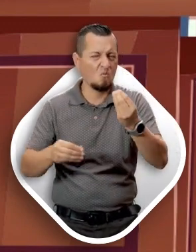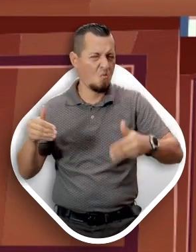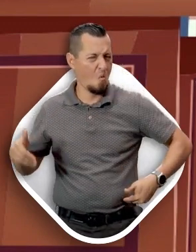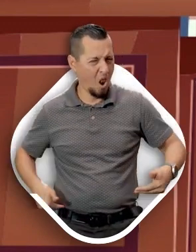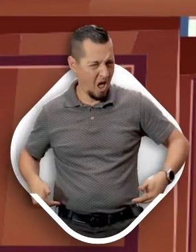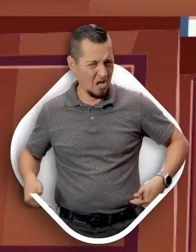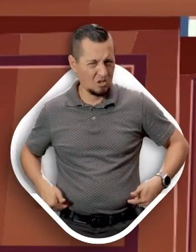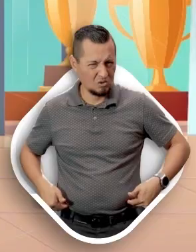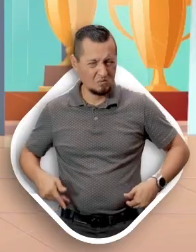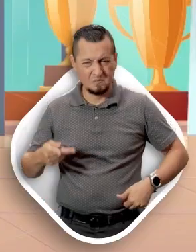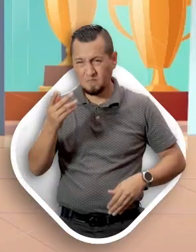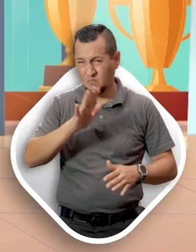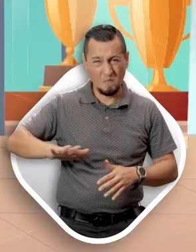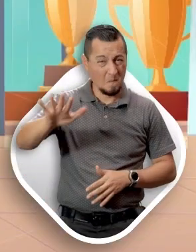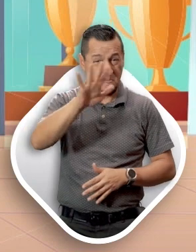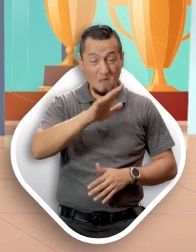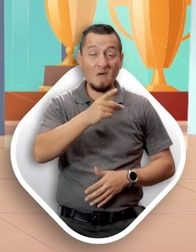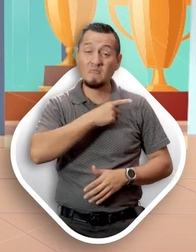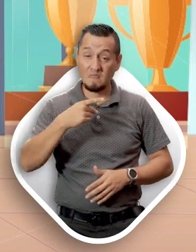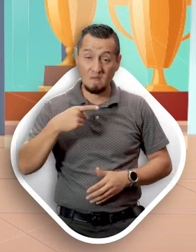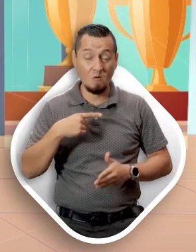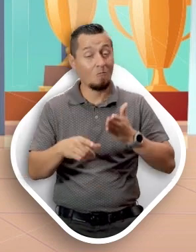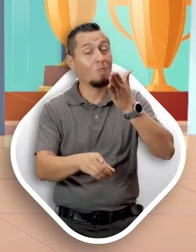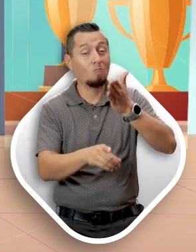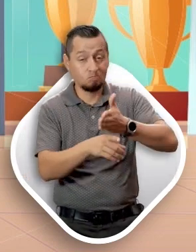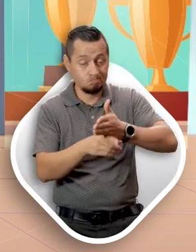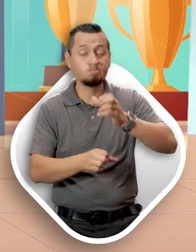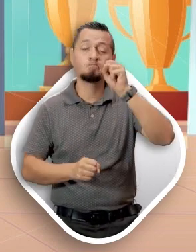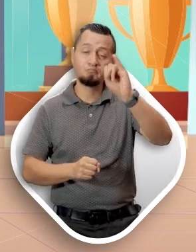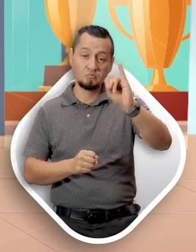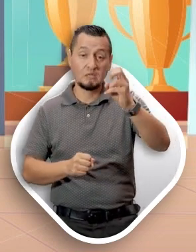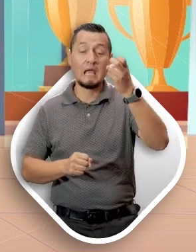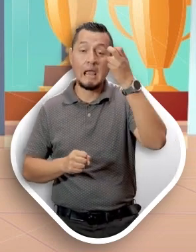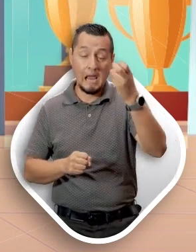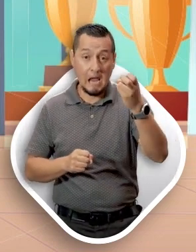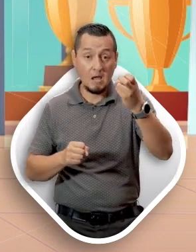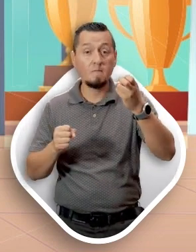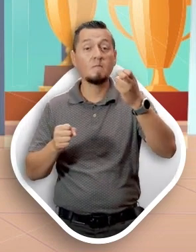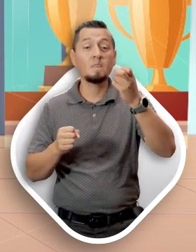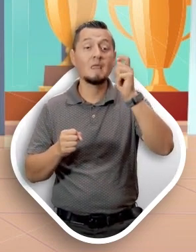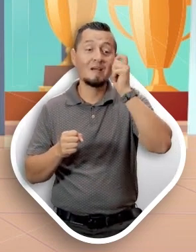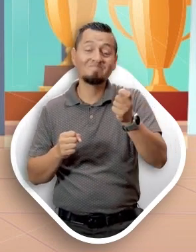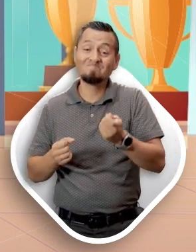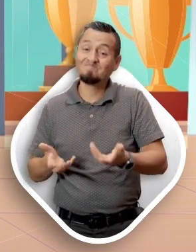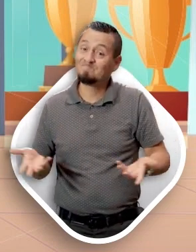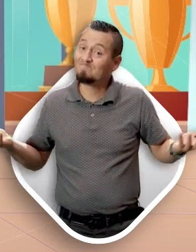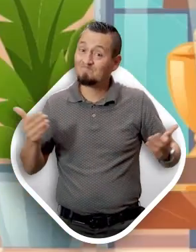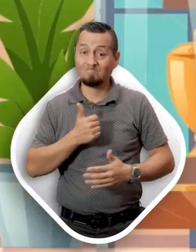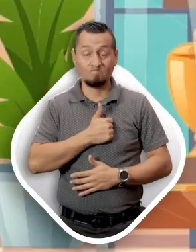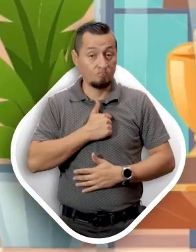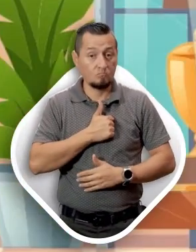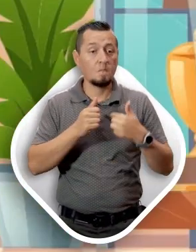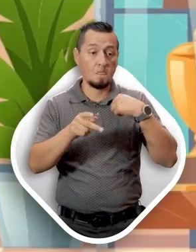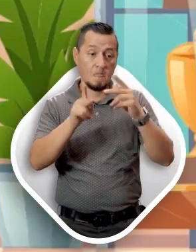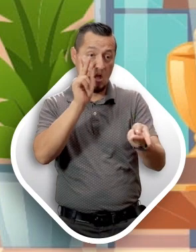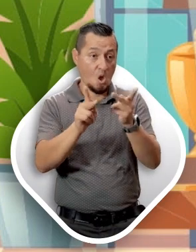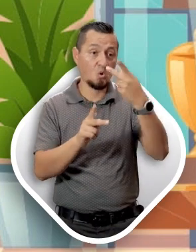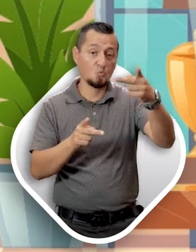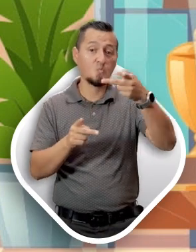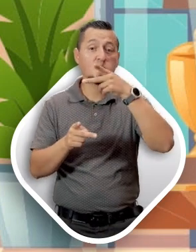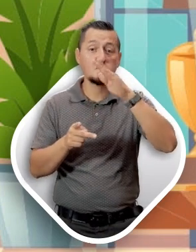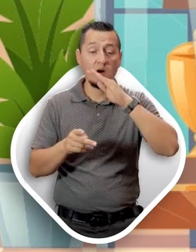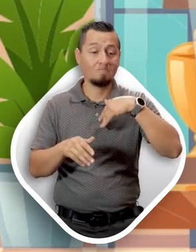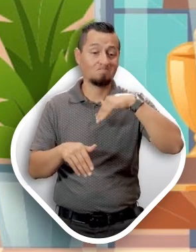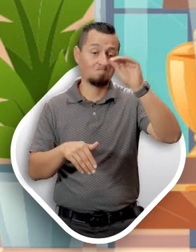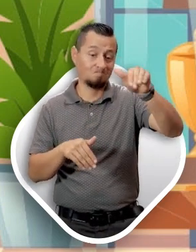mucho malestar. Toda acción tiene una reacción. Y esta no es la excepción. Hablaremos con sus